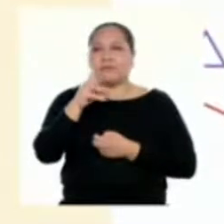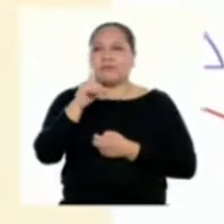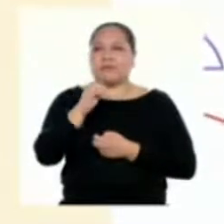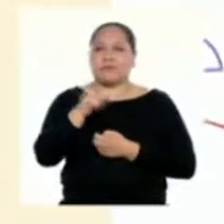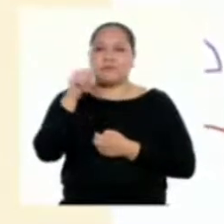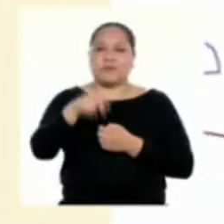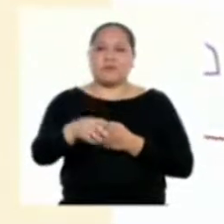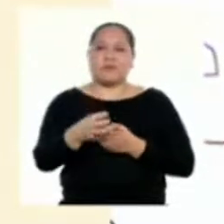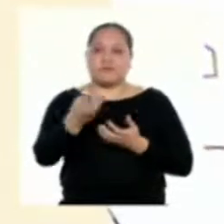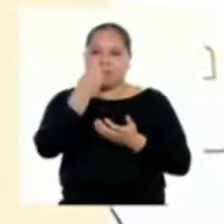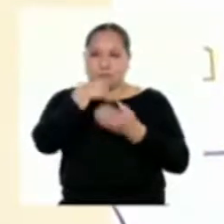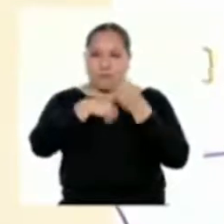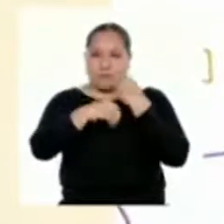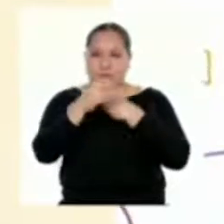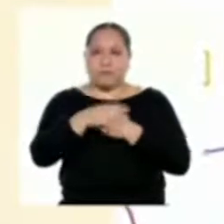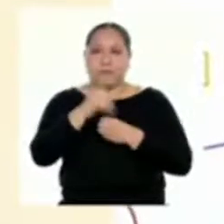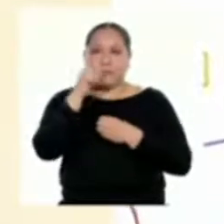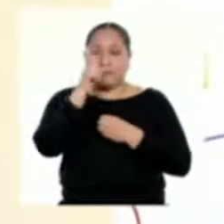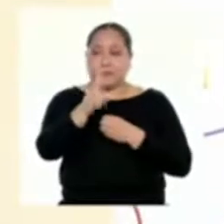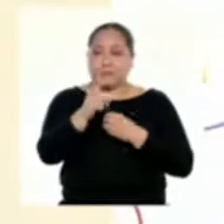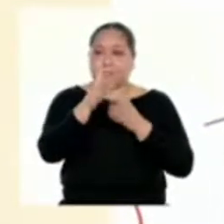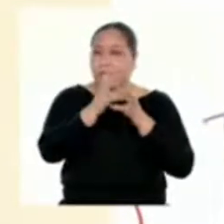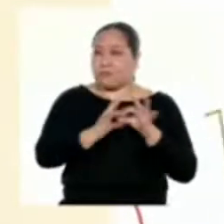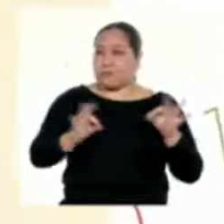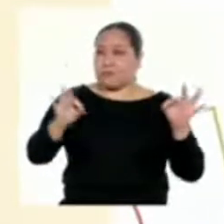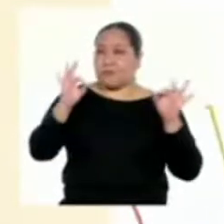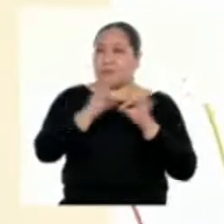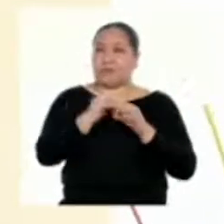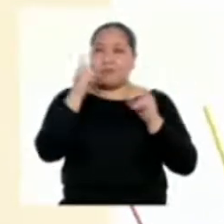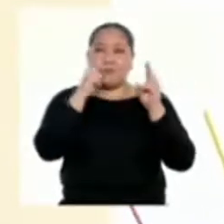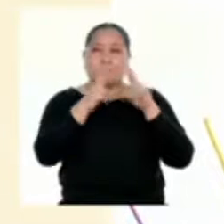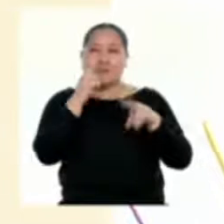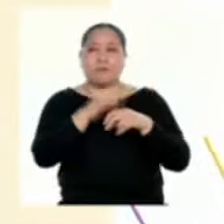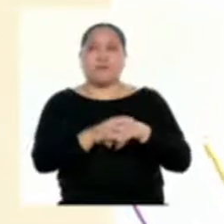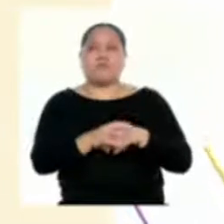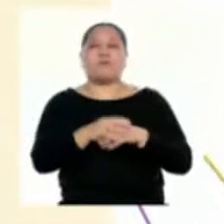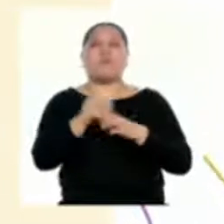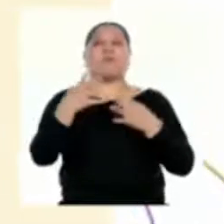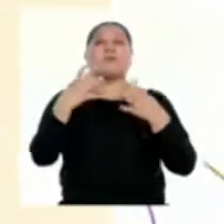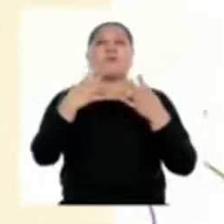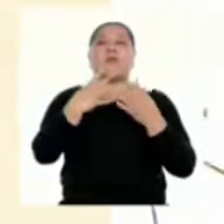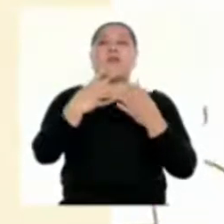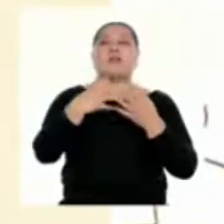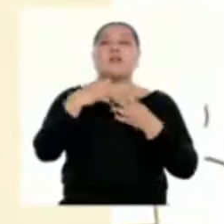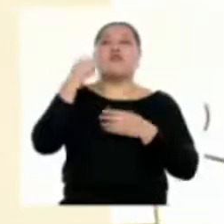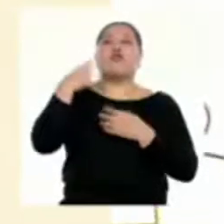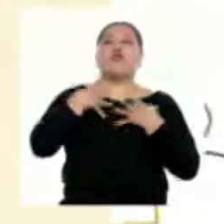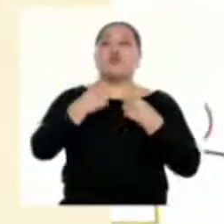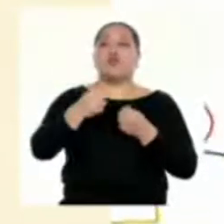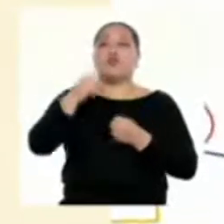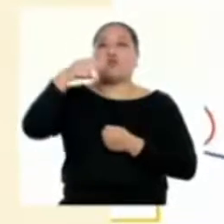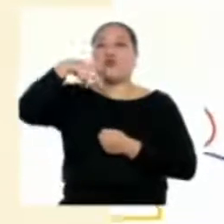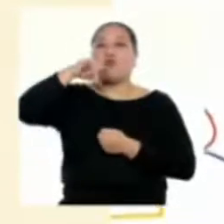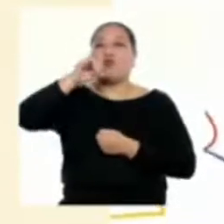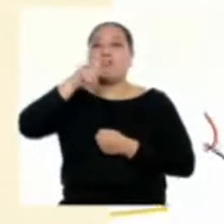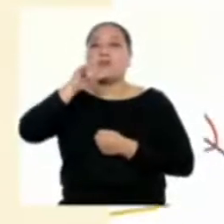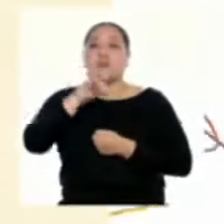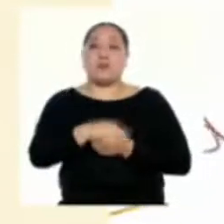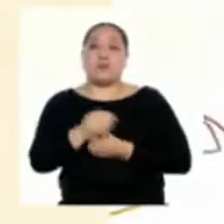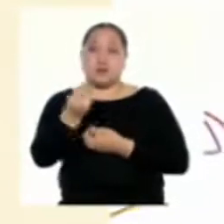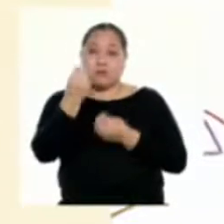Uno de los campos más afectados dentro de la salud sería la nutrición ya que el mantenimiento de la biodiversidad es